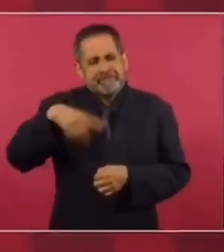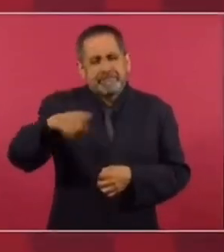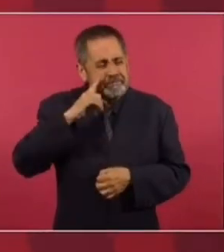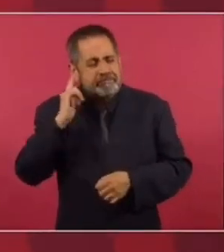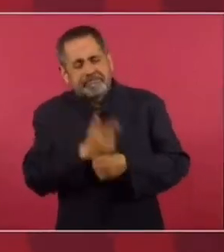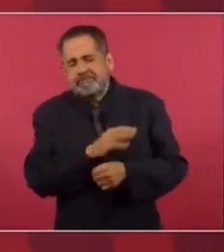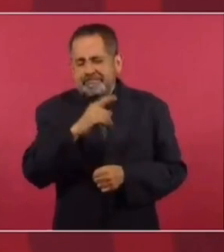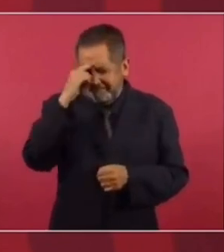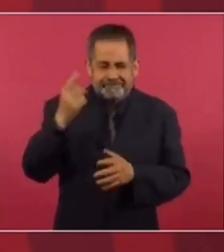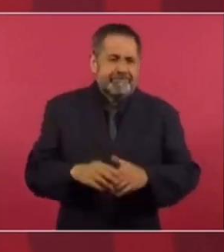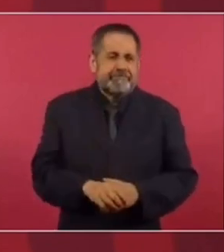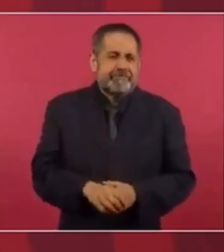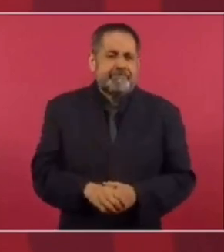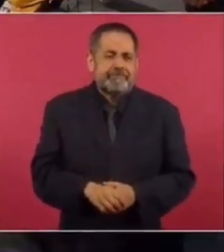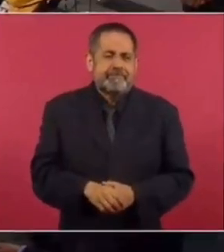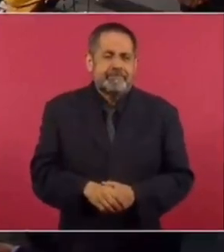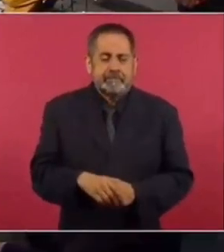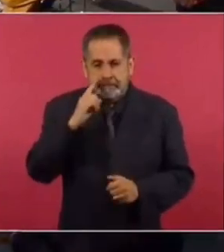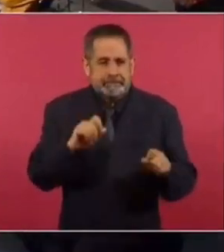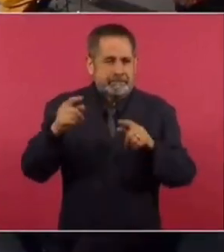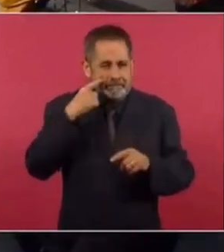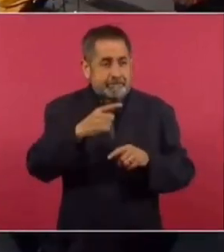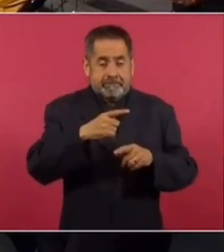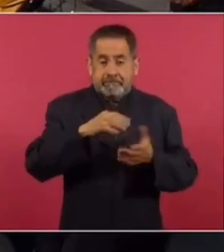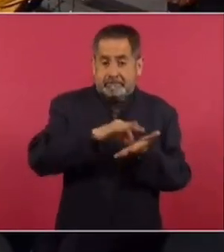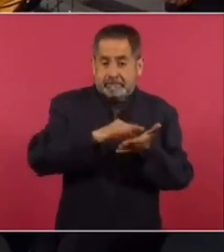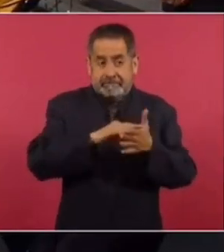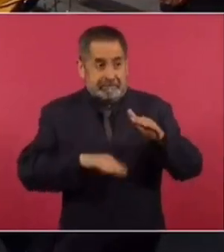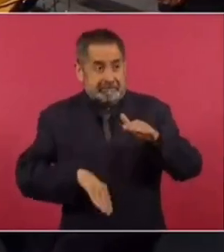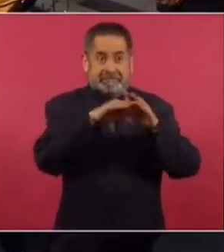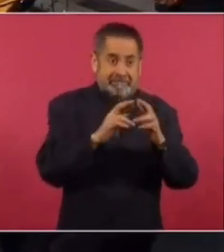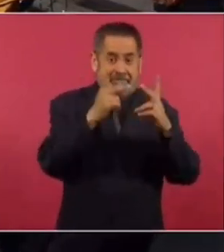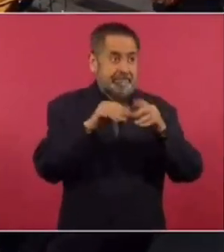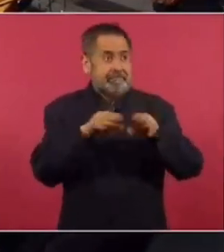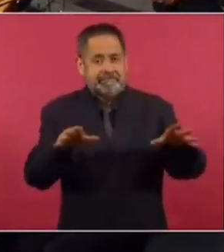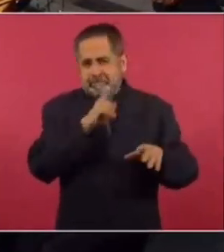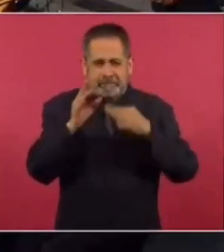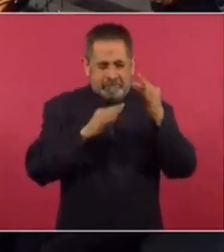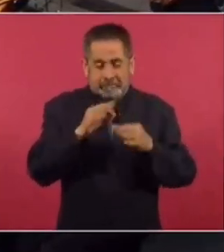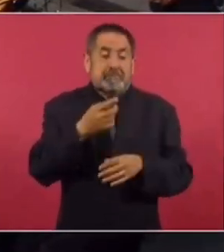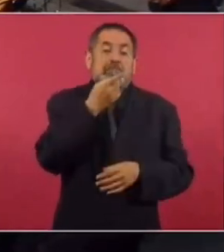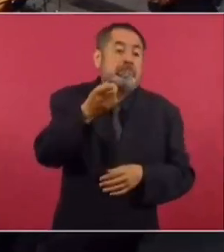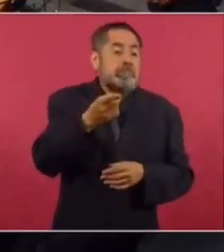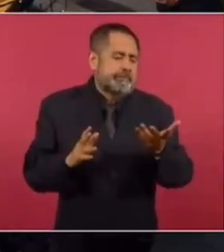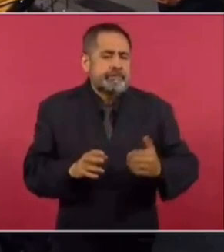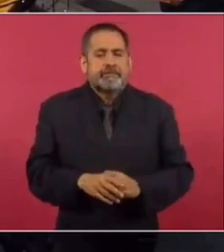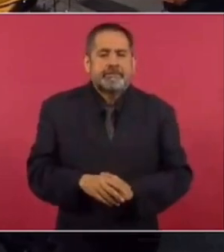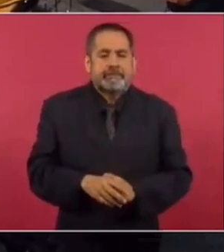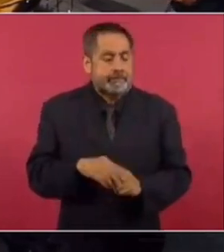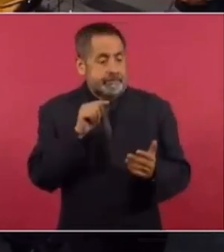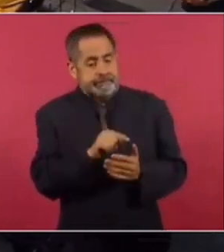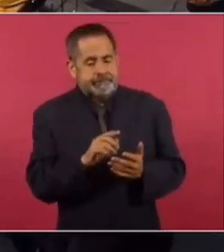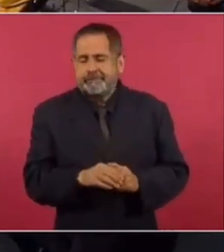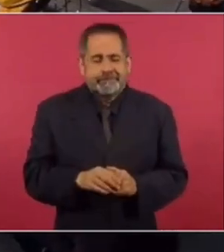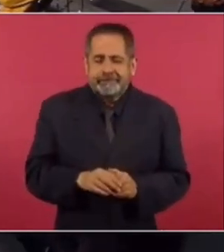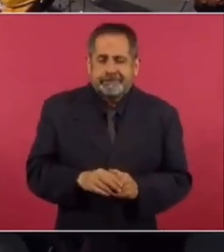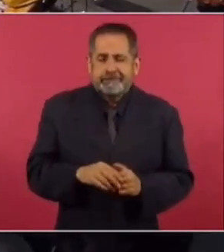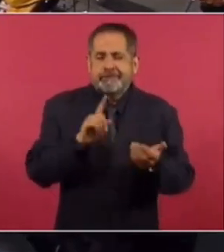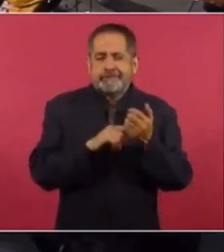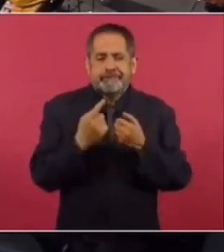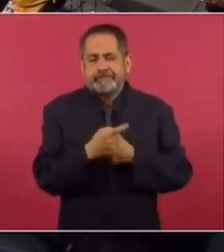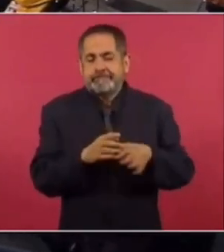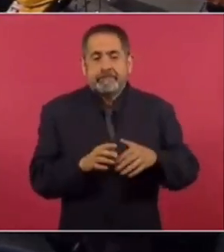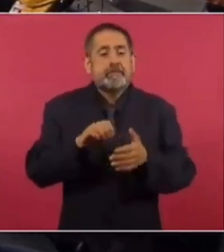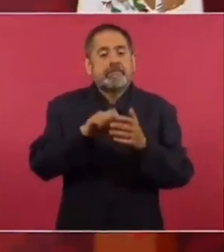puede constatar. Ustedes ven los trending topic, es decir, las noticias supuestamente más importantes. Y hay, por ejemplo,